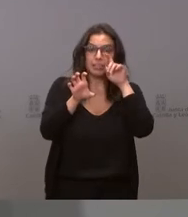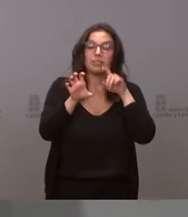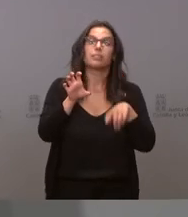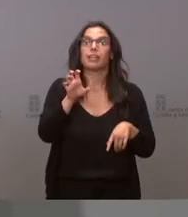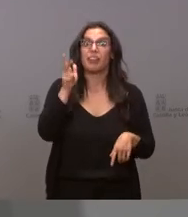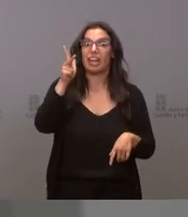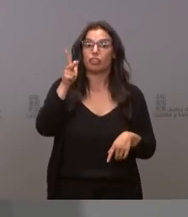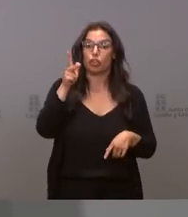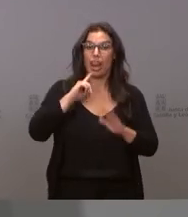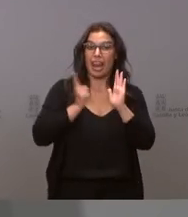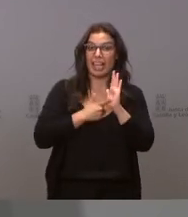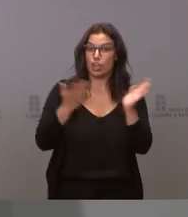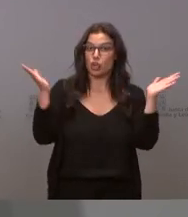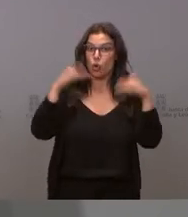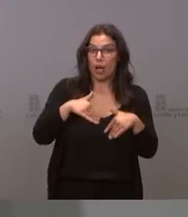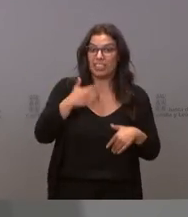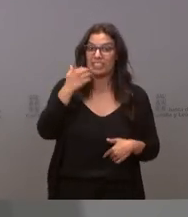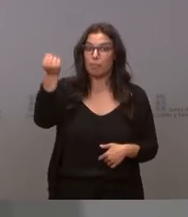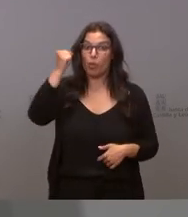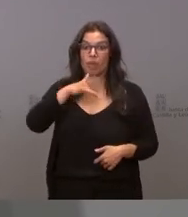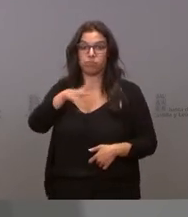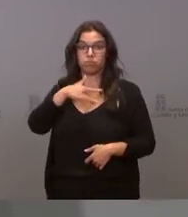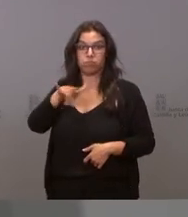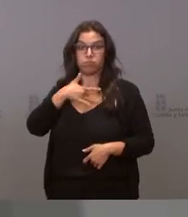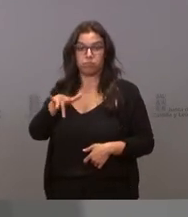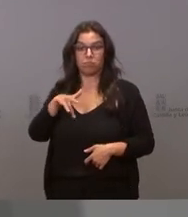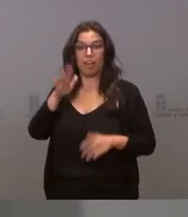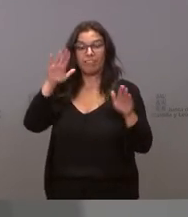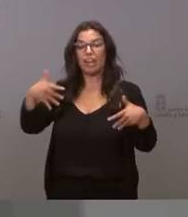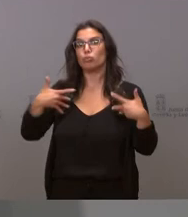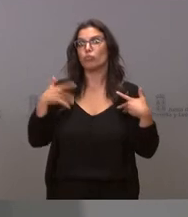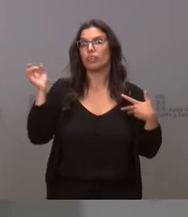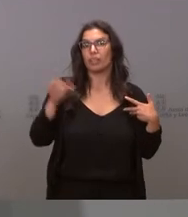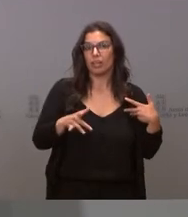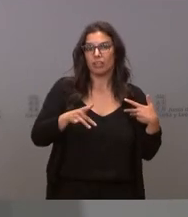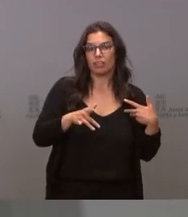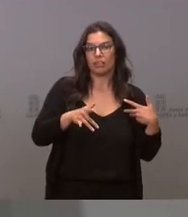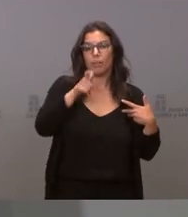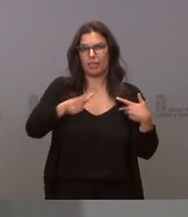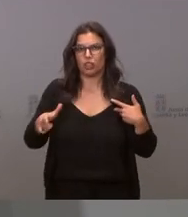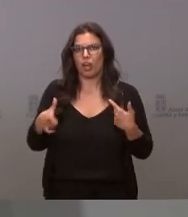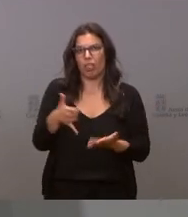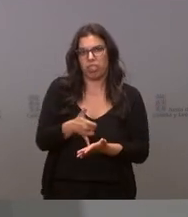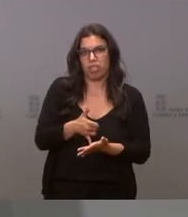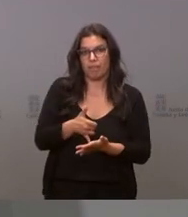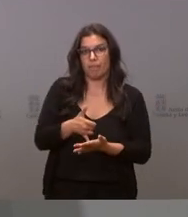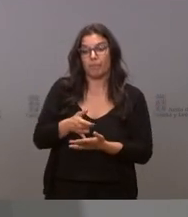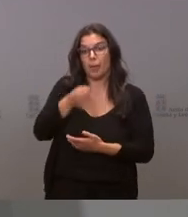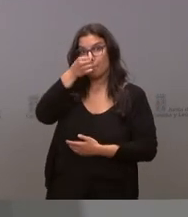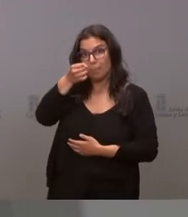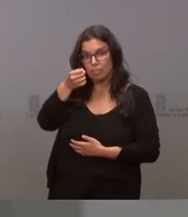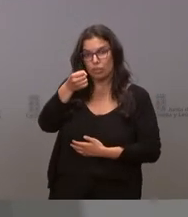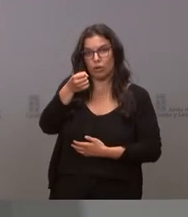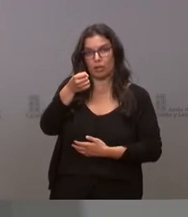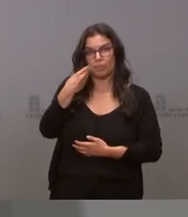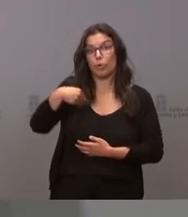donde se indulta a los poderosos quienes sufren son los débiles y lo que está haciendo el Partido Socialista Obrero